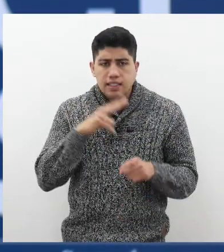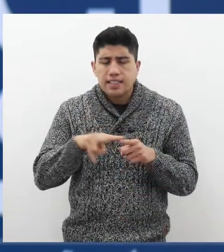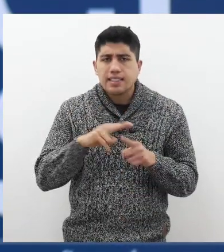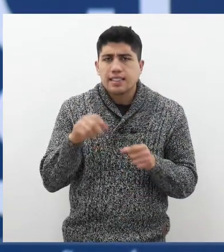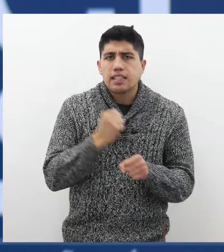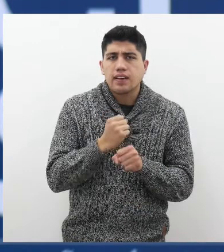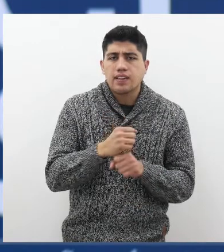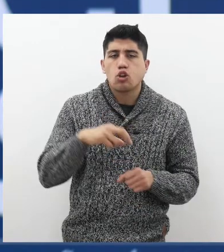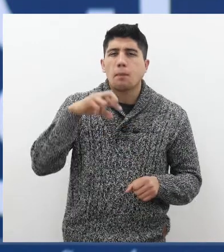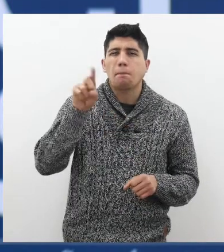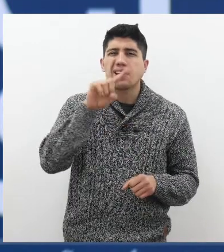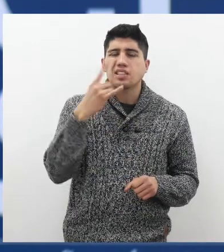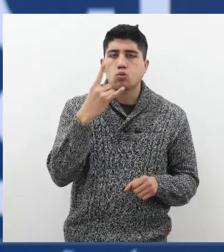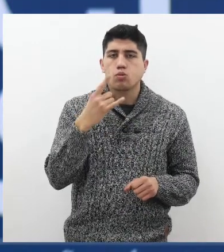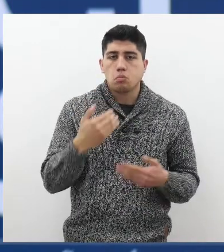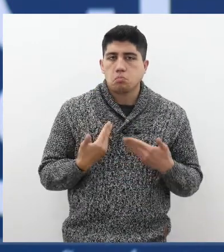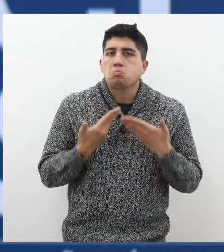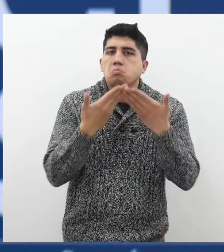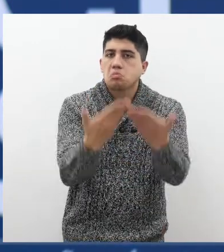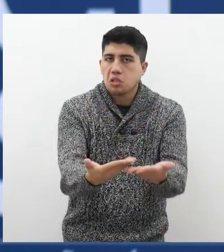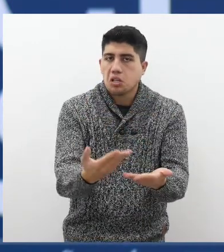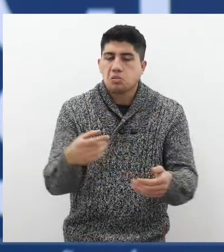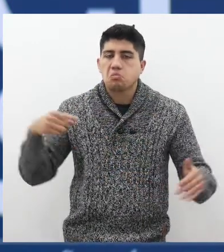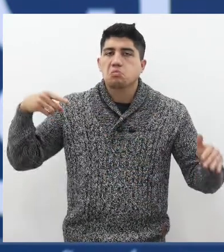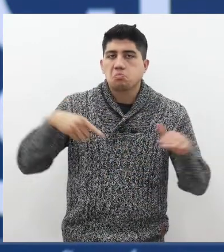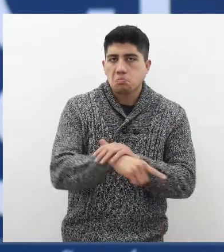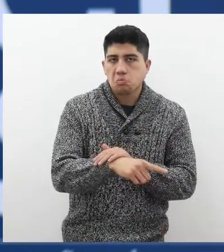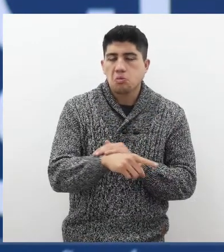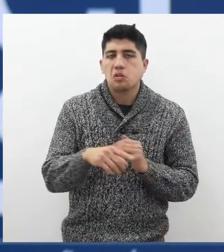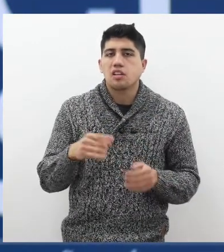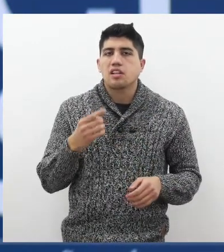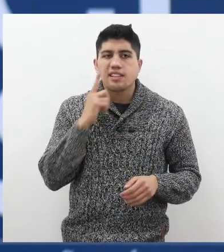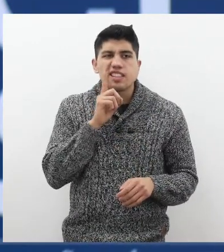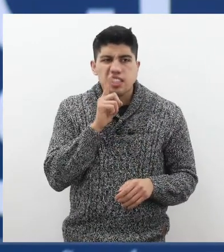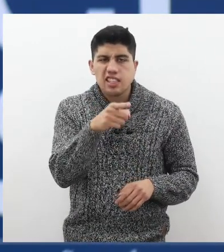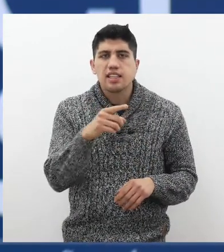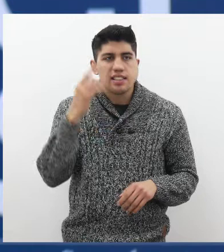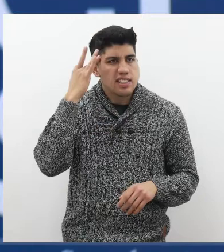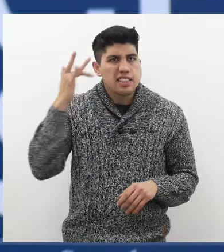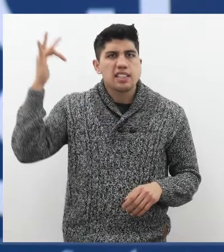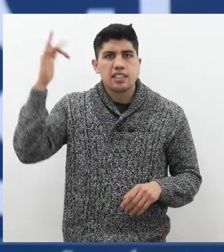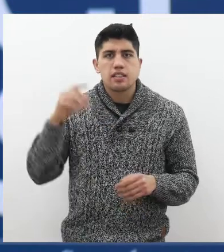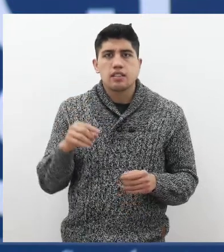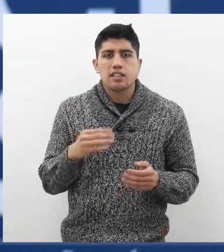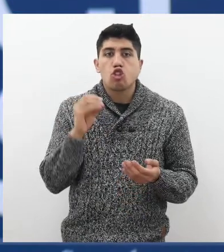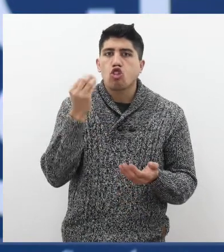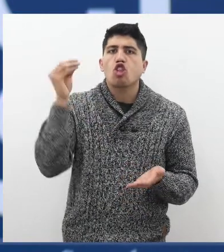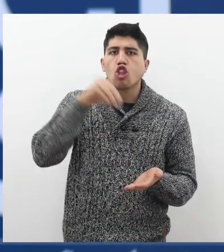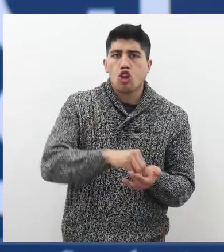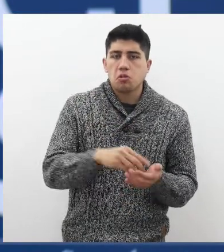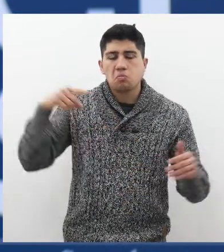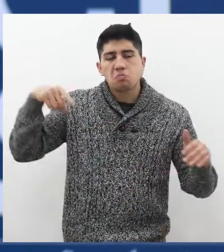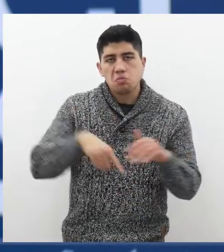instrumentos estandarizados que es la PSU. Otorga la oportunidad efectiva a los estudiantes que tienen talento académico para